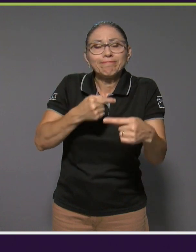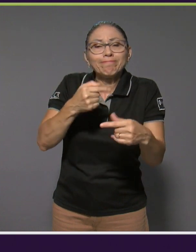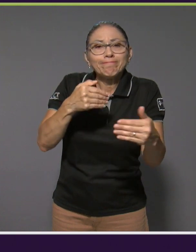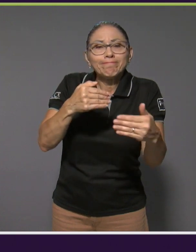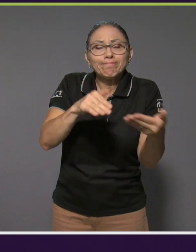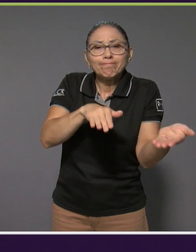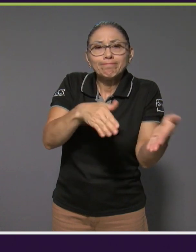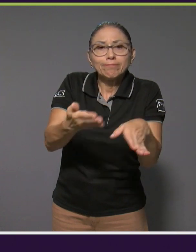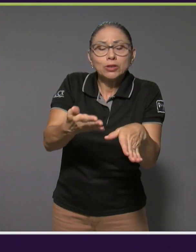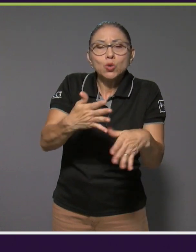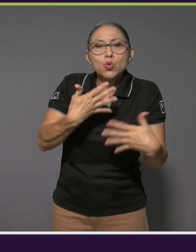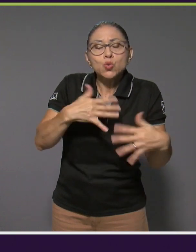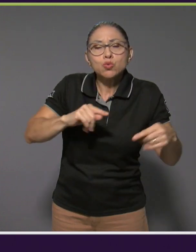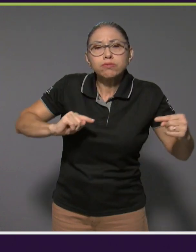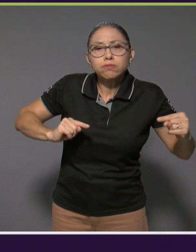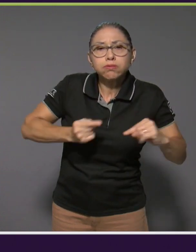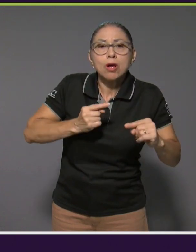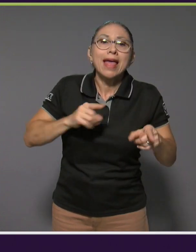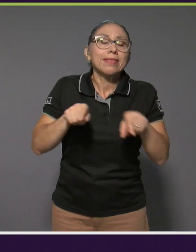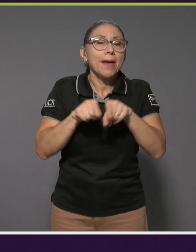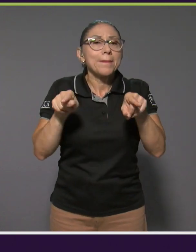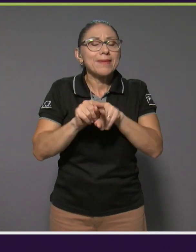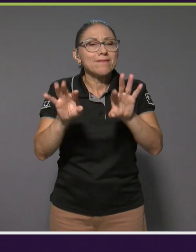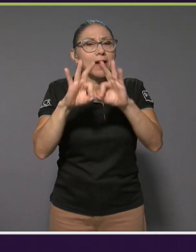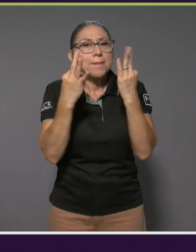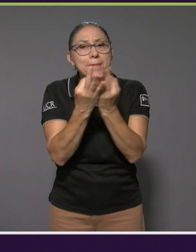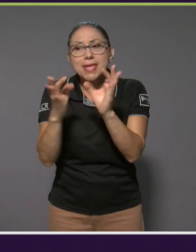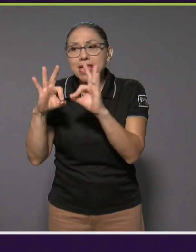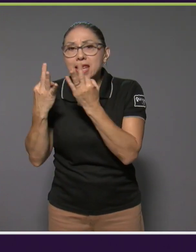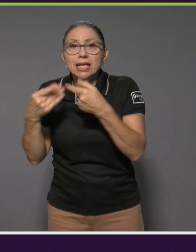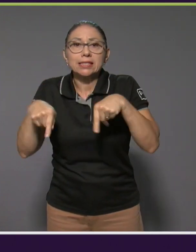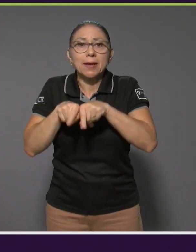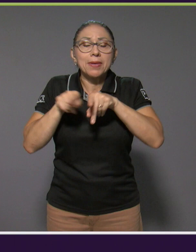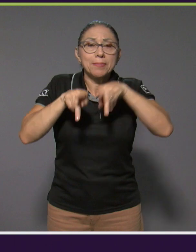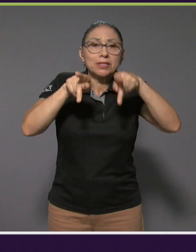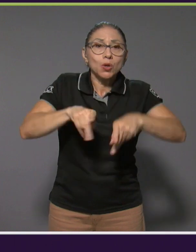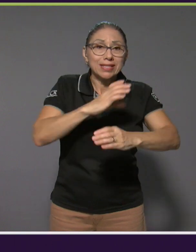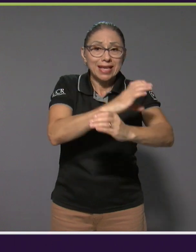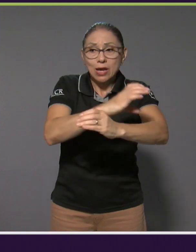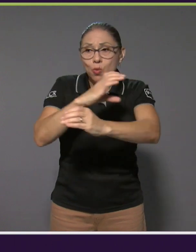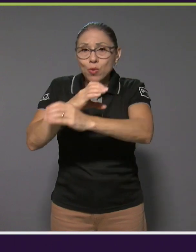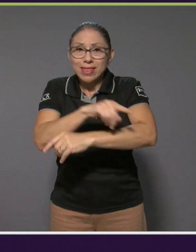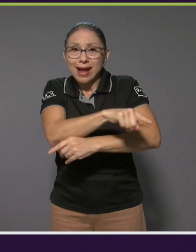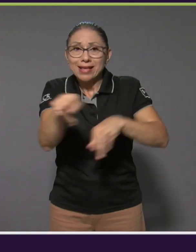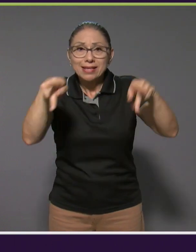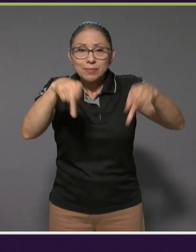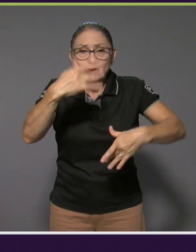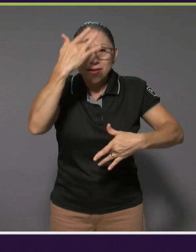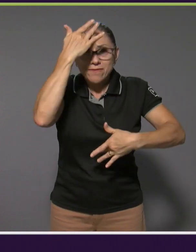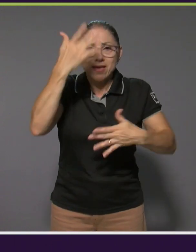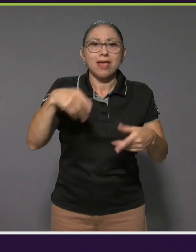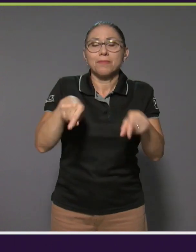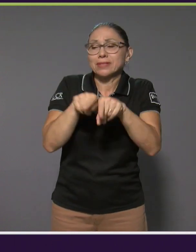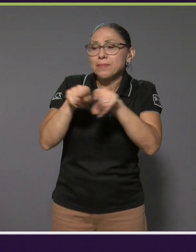como las familias, las personas cuidadoras y las organizaciones que trabajan con esta población que